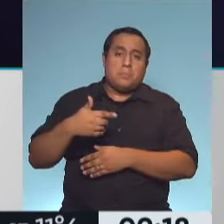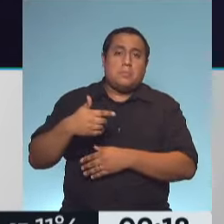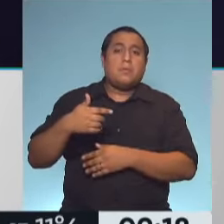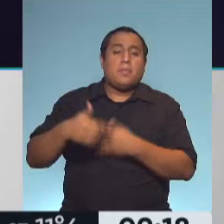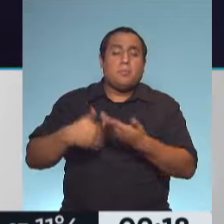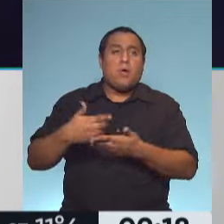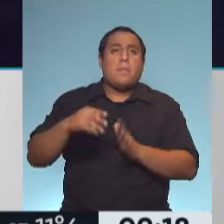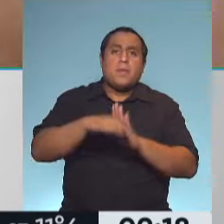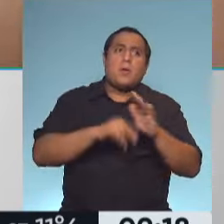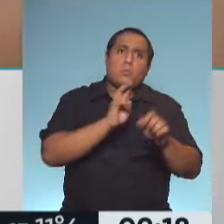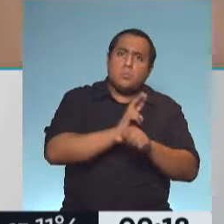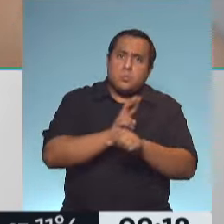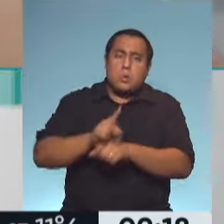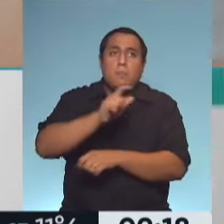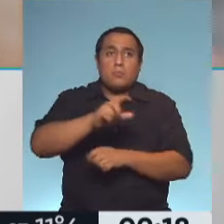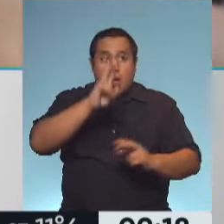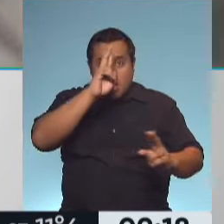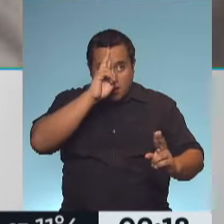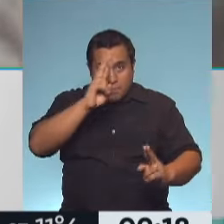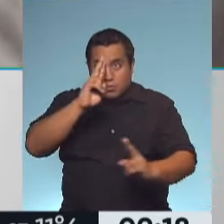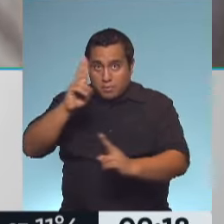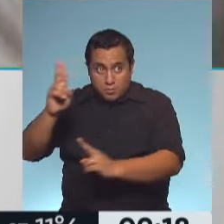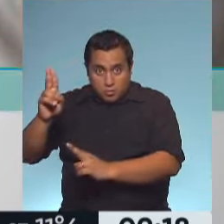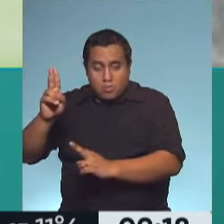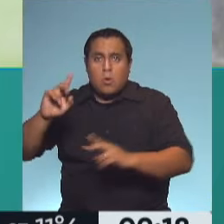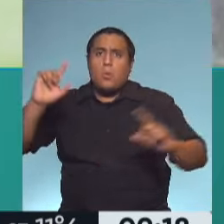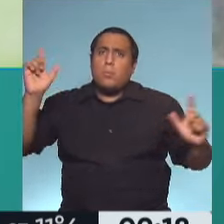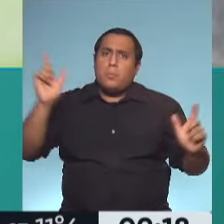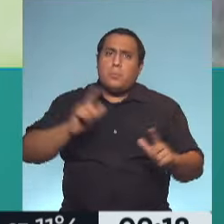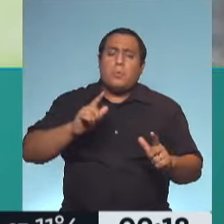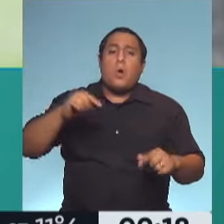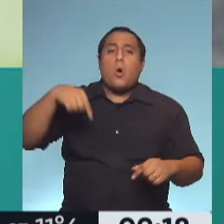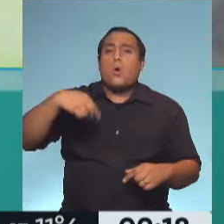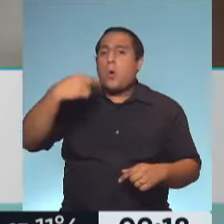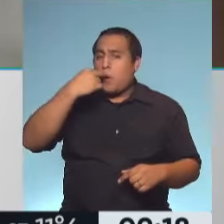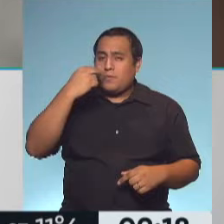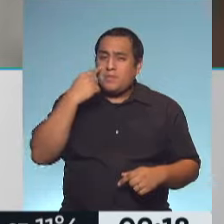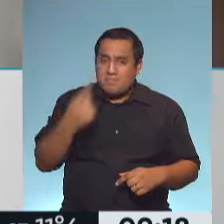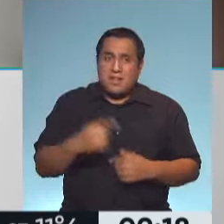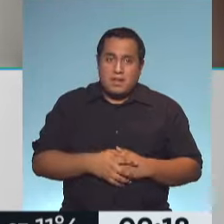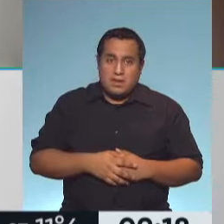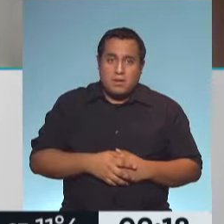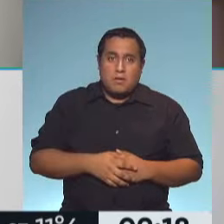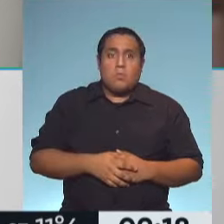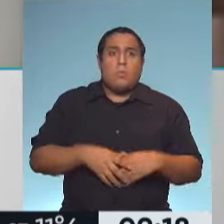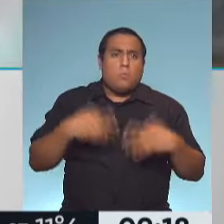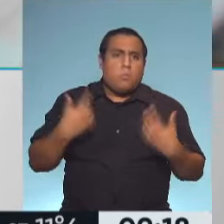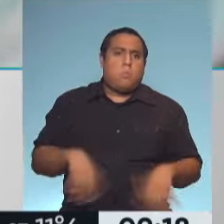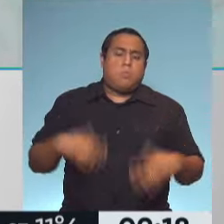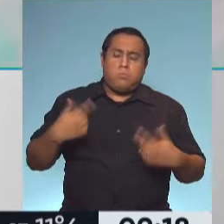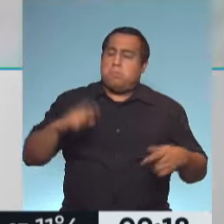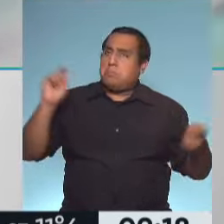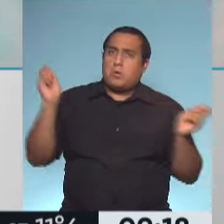de cuidado y la gente fue respetándolas, eso empezó a bajar y hoy estamos en 11.000. Es un cambio rotundo, muy